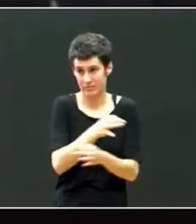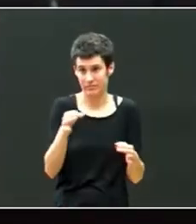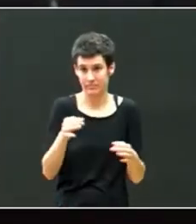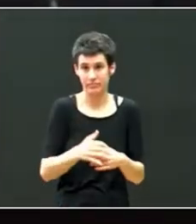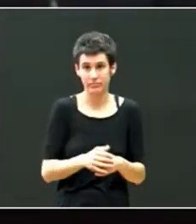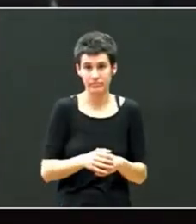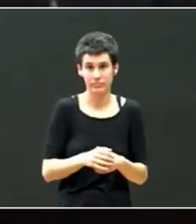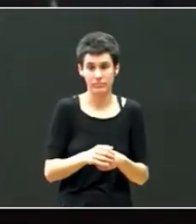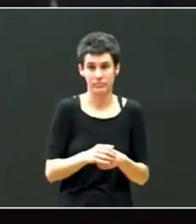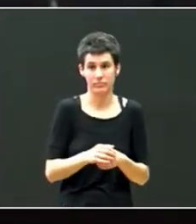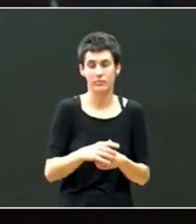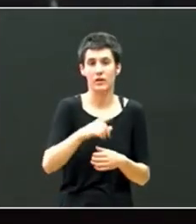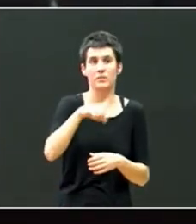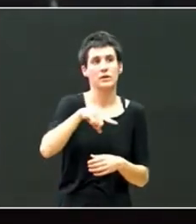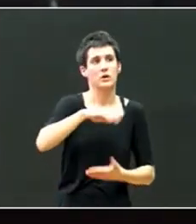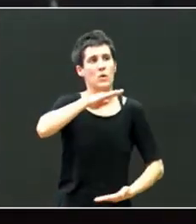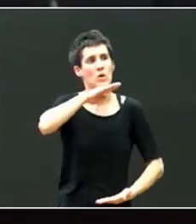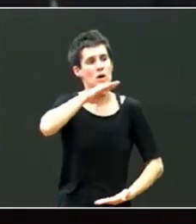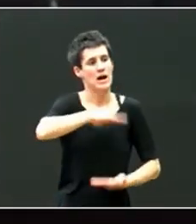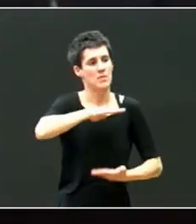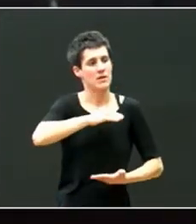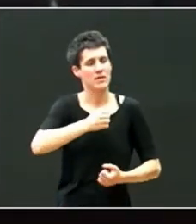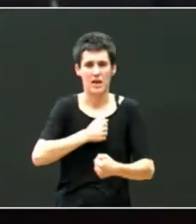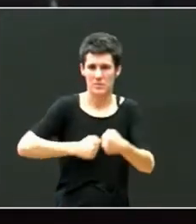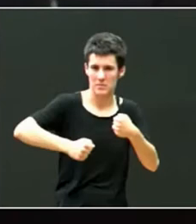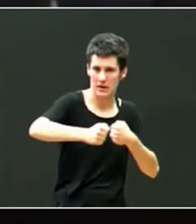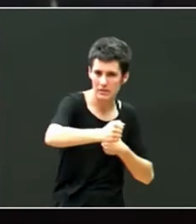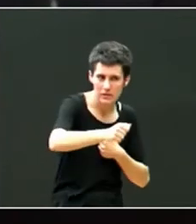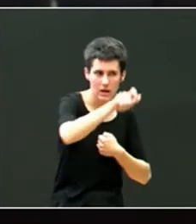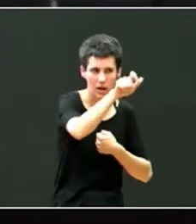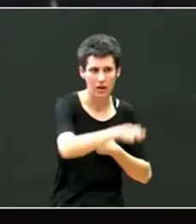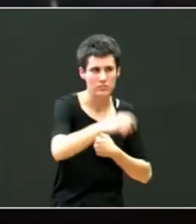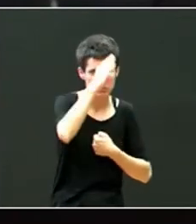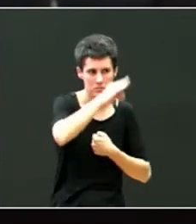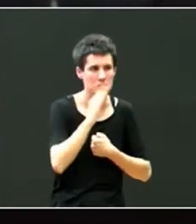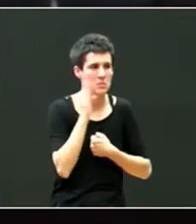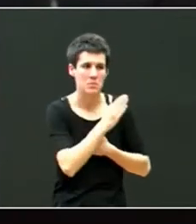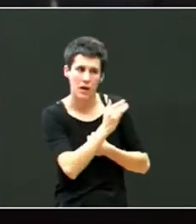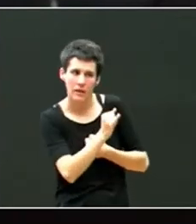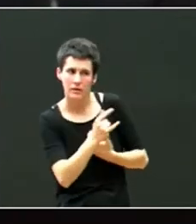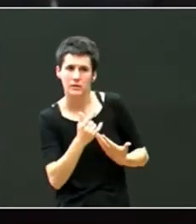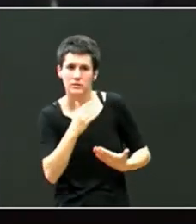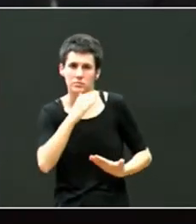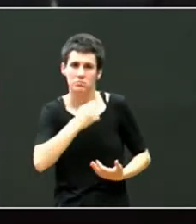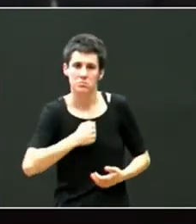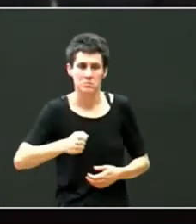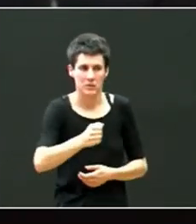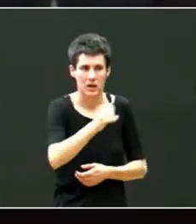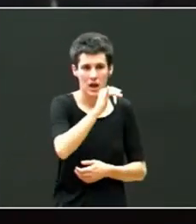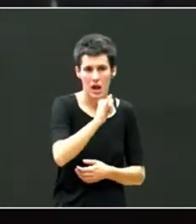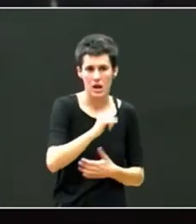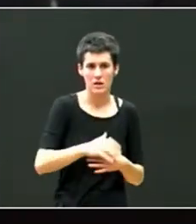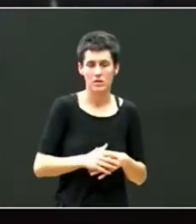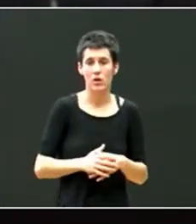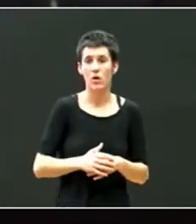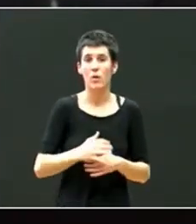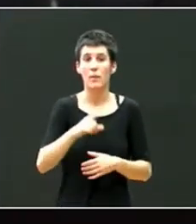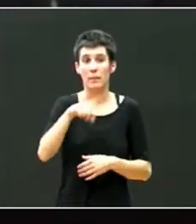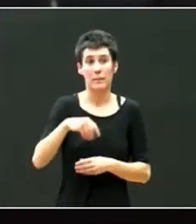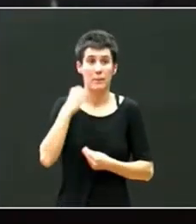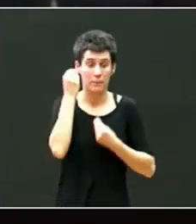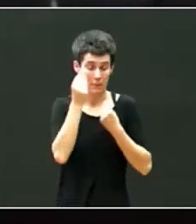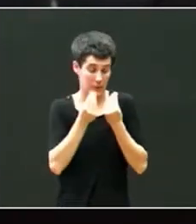capacidades básicas como la empatía el nivel de empatía que puede tener un padre adoptante y creo que hay hablar